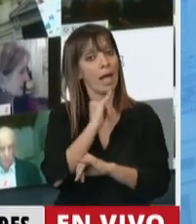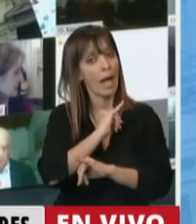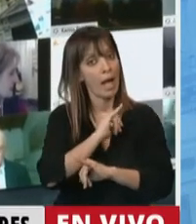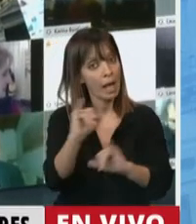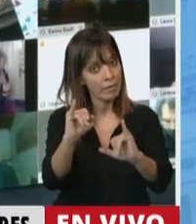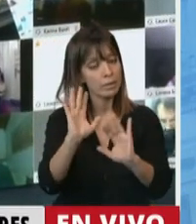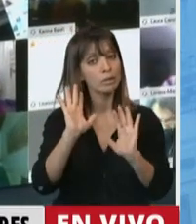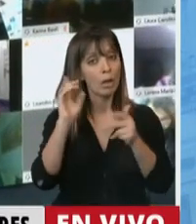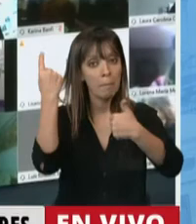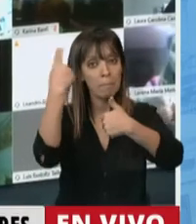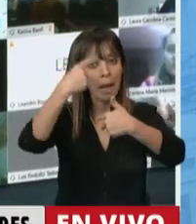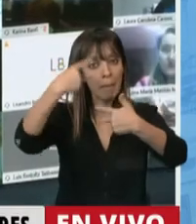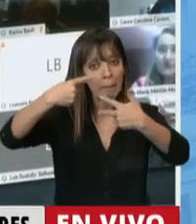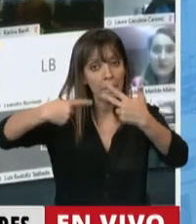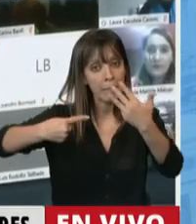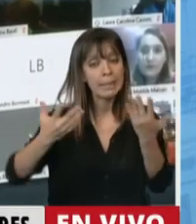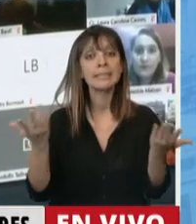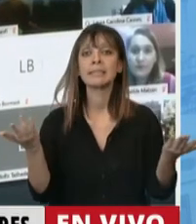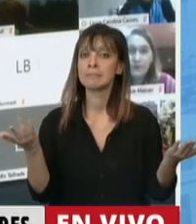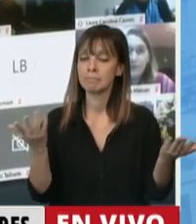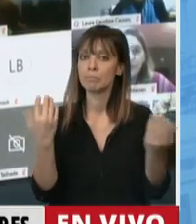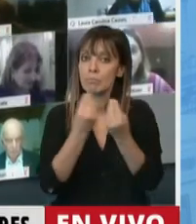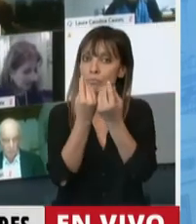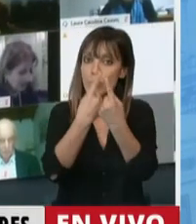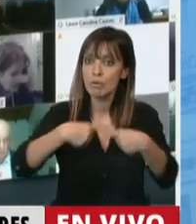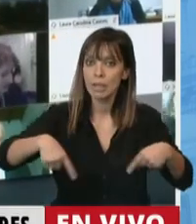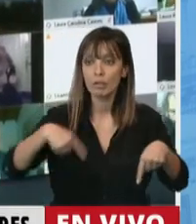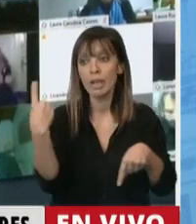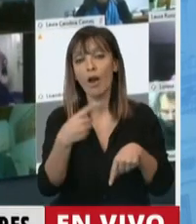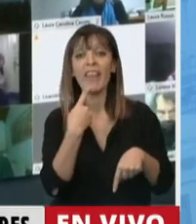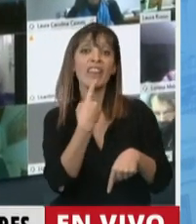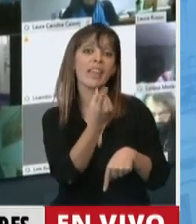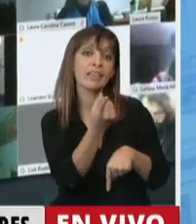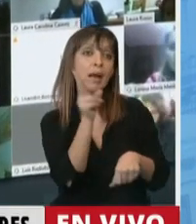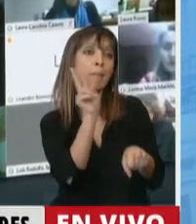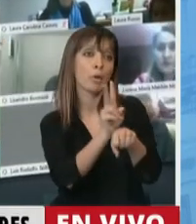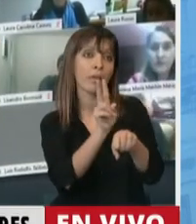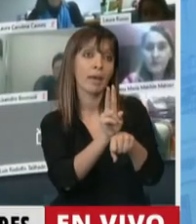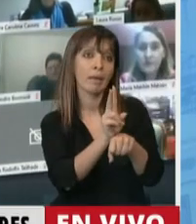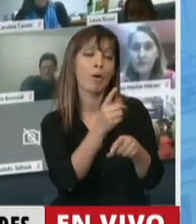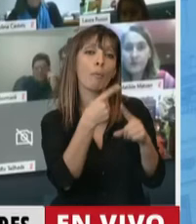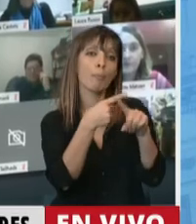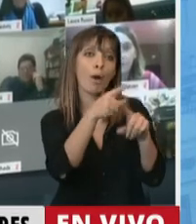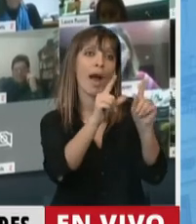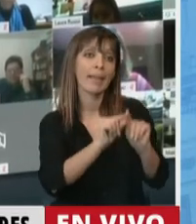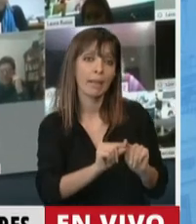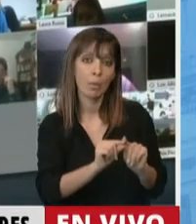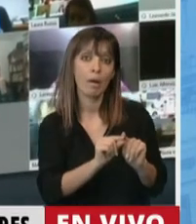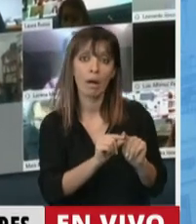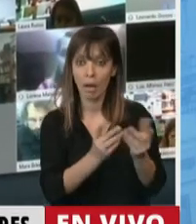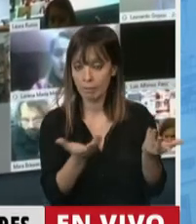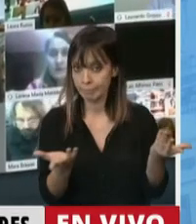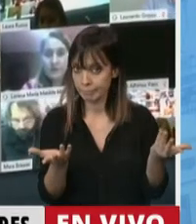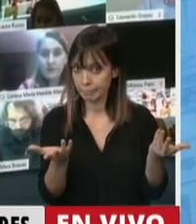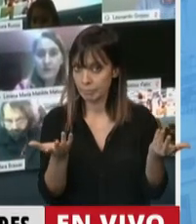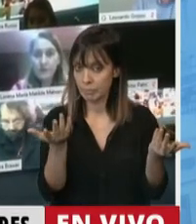estos puntos, mucho de lo que se está planteando proteger en otros artículos, finalmente puede quedar